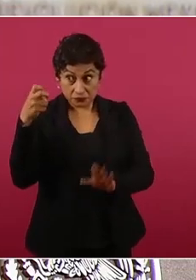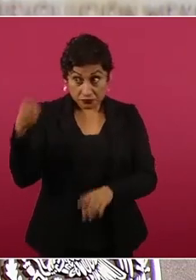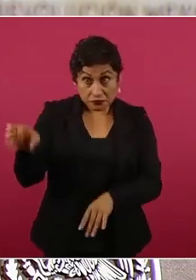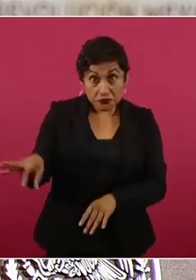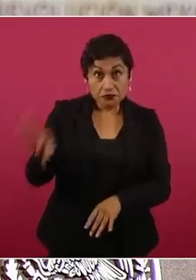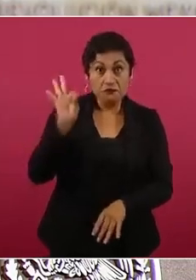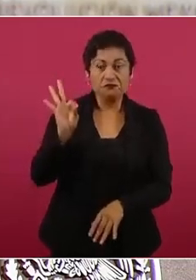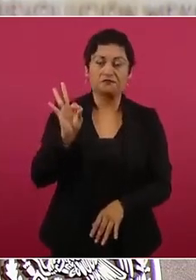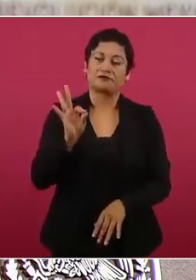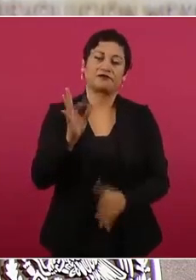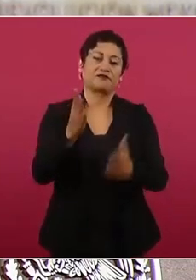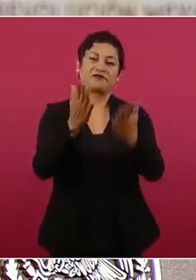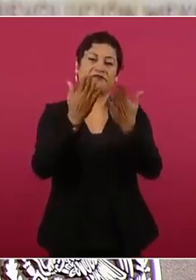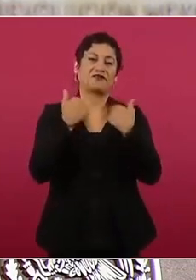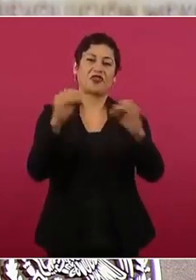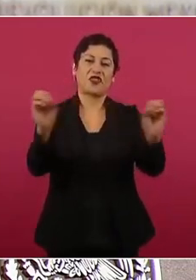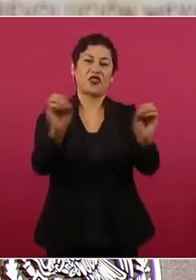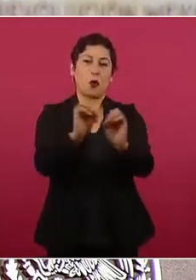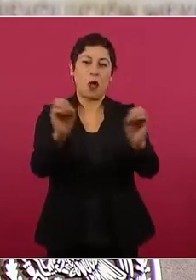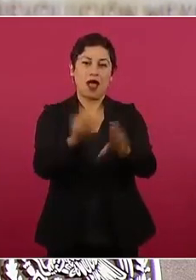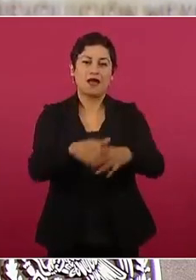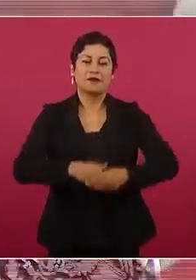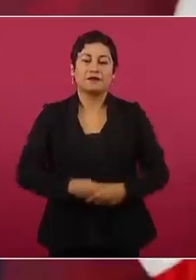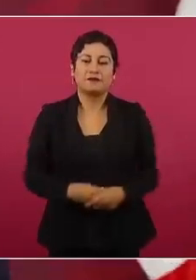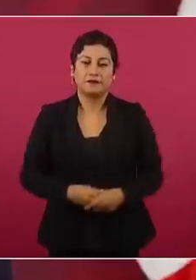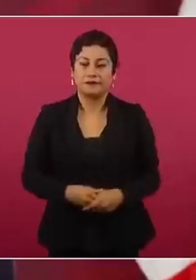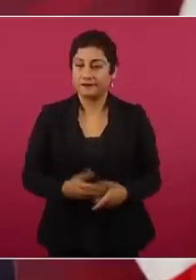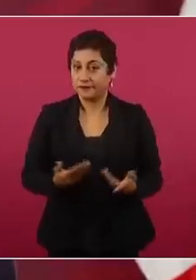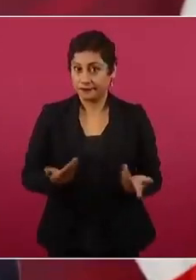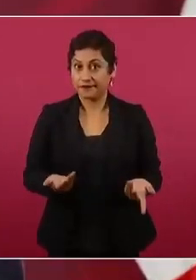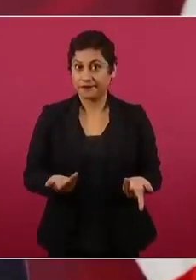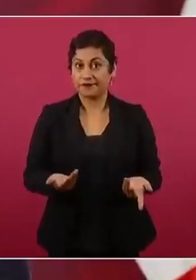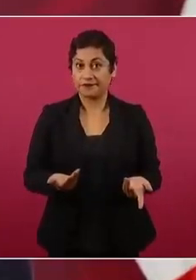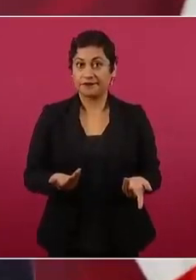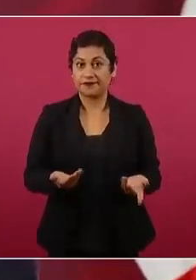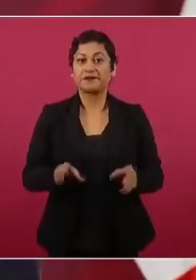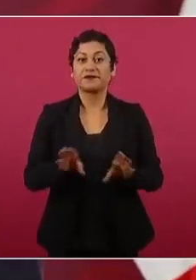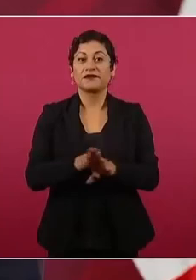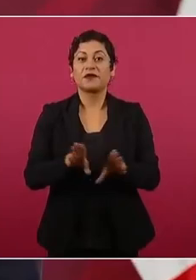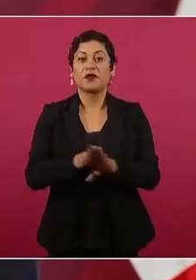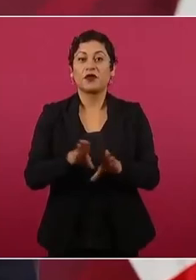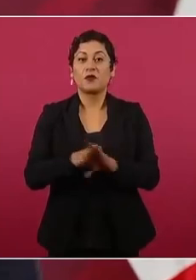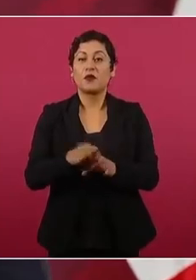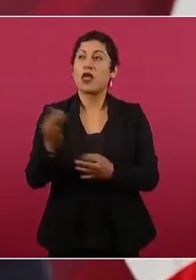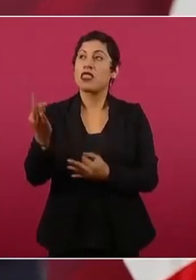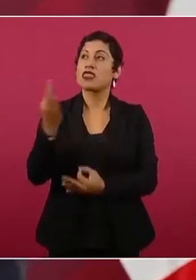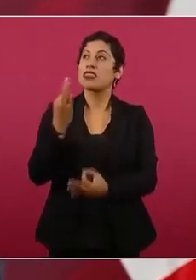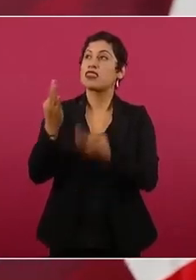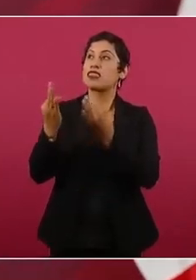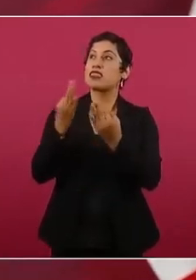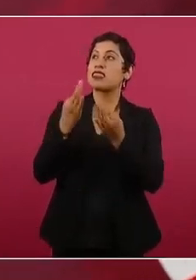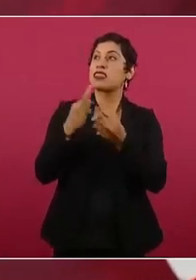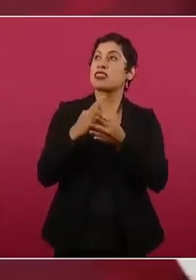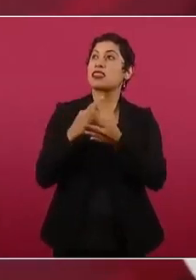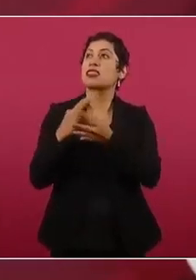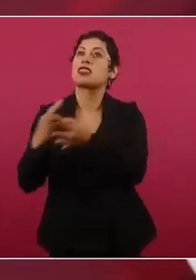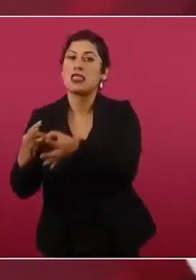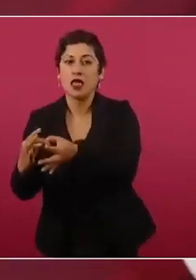Y evitar ser acarreado, nada de que